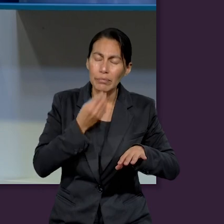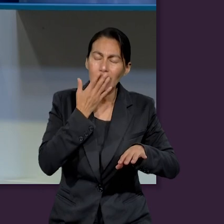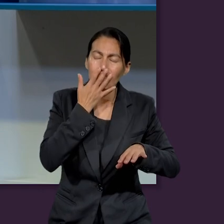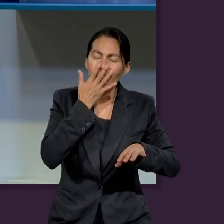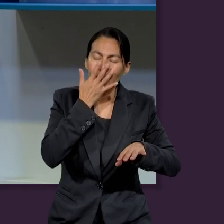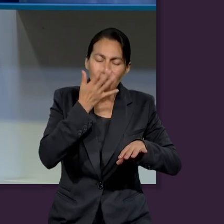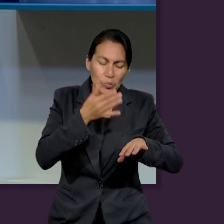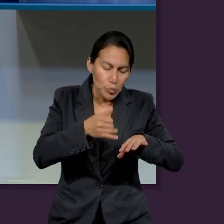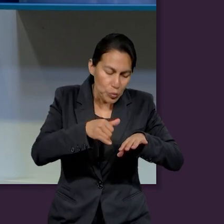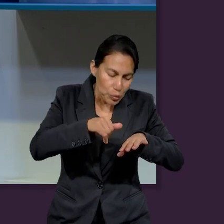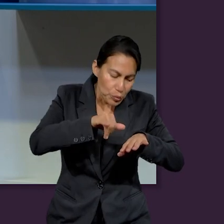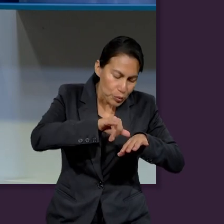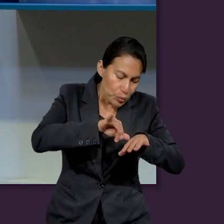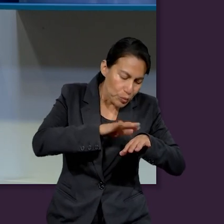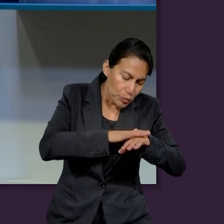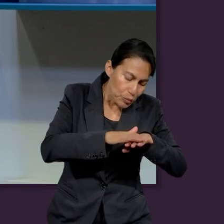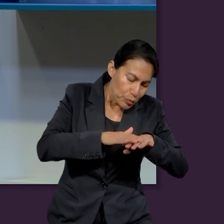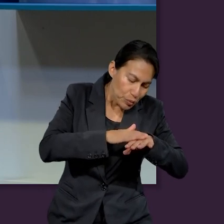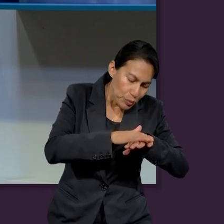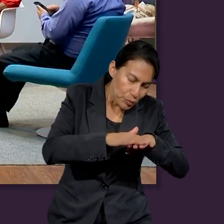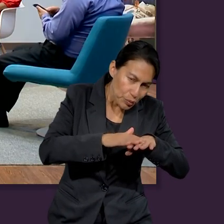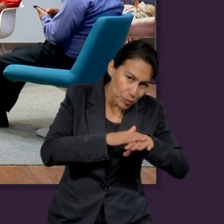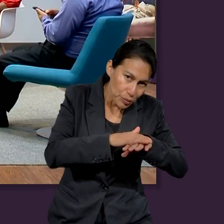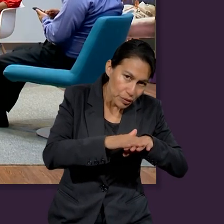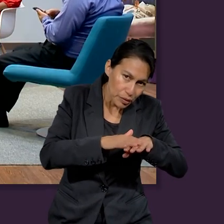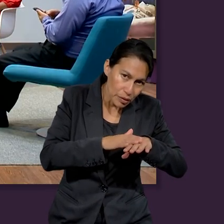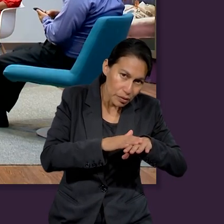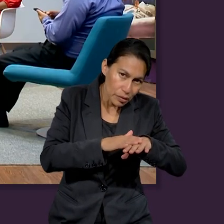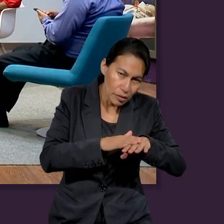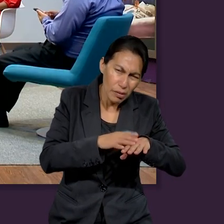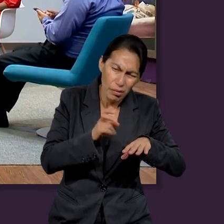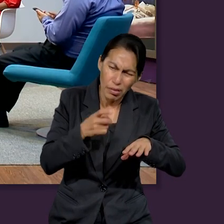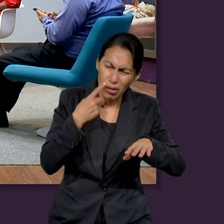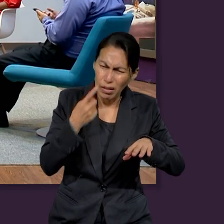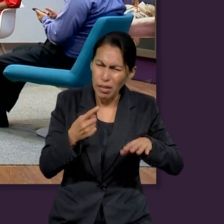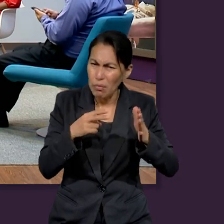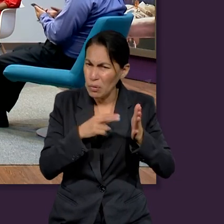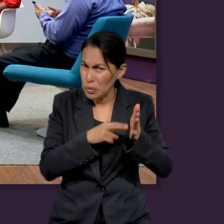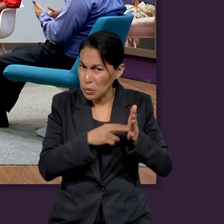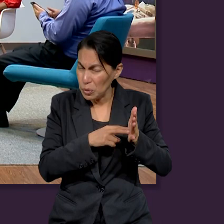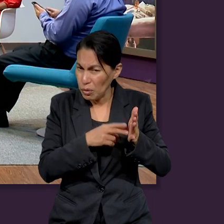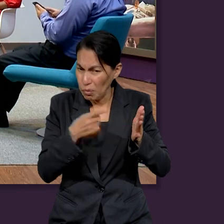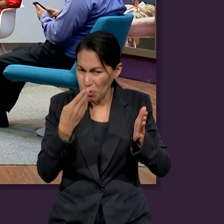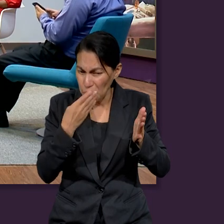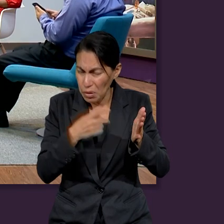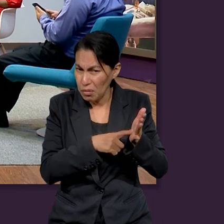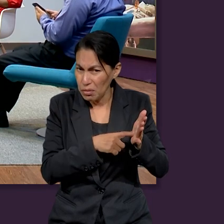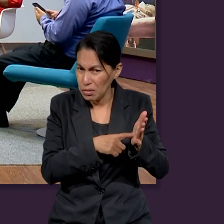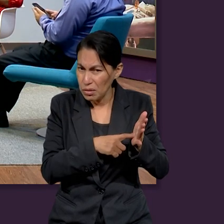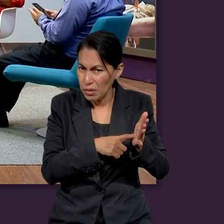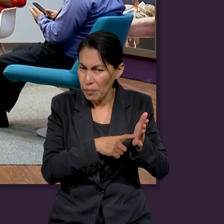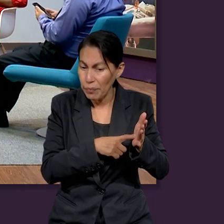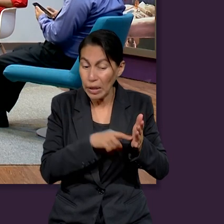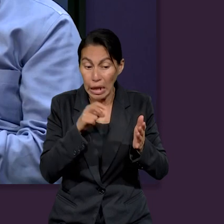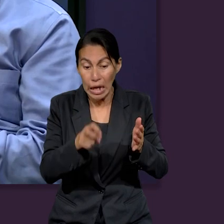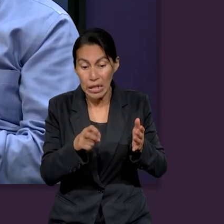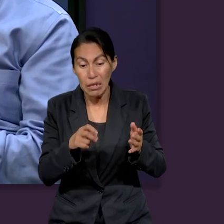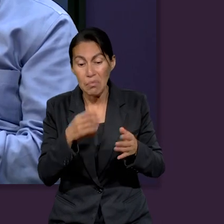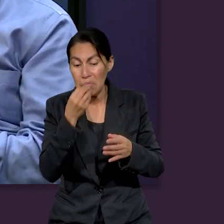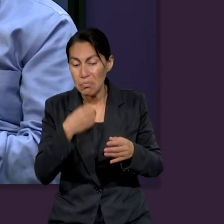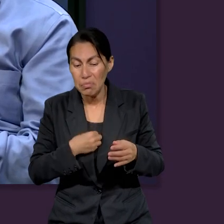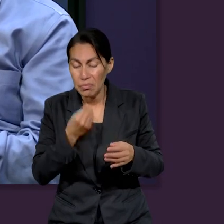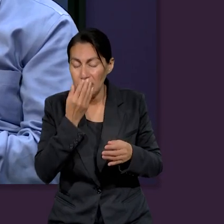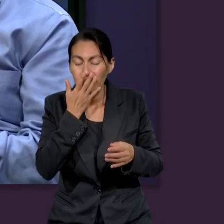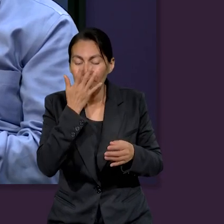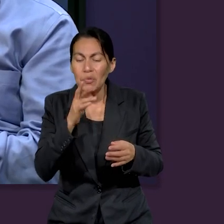corazón de Judas. ¿Qué dice el versículo 5 y el versículo 6? ¿Qué dijo Judas, Abdel? Dice, ¿por